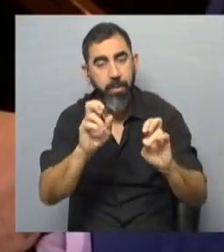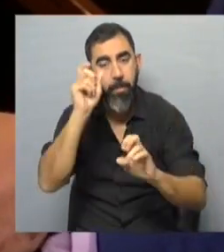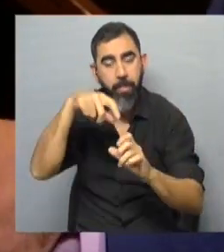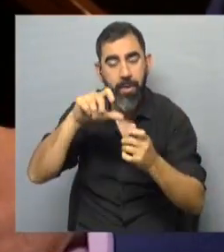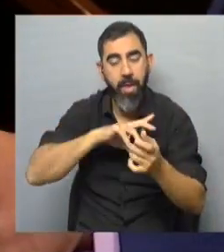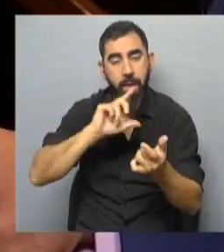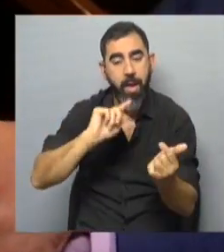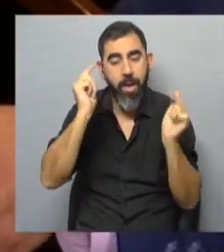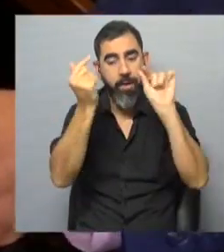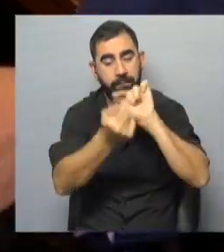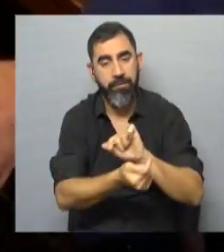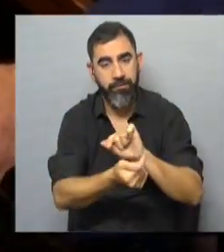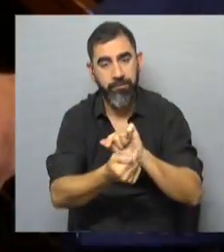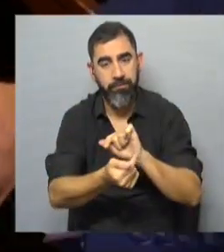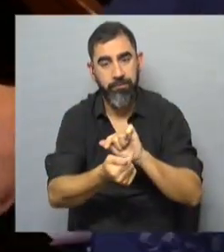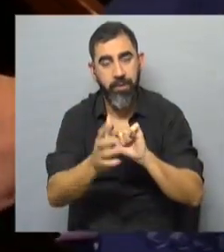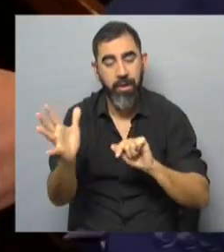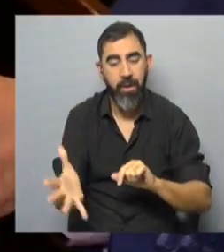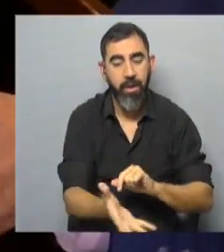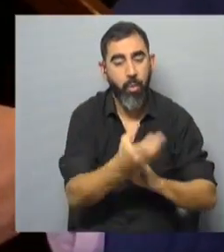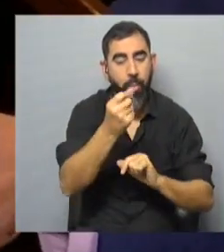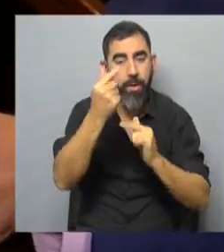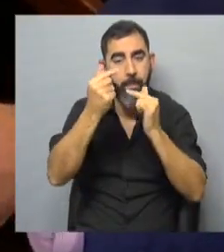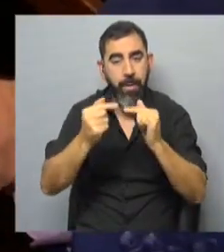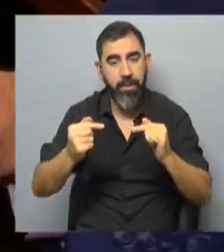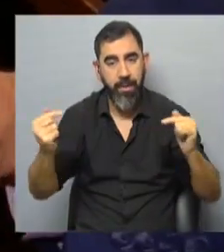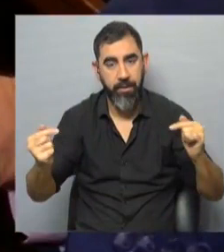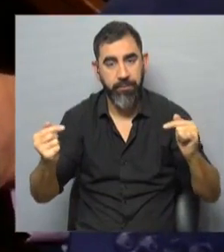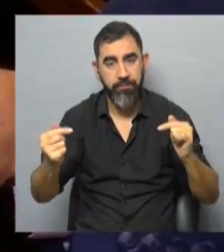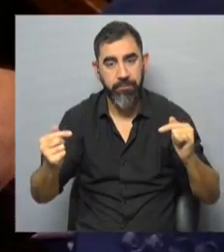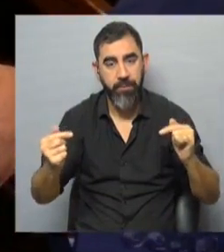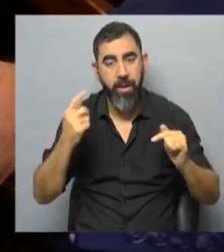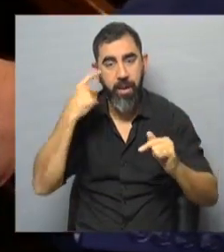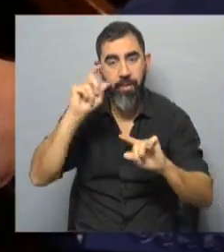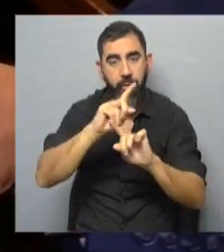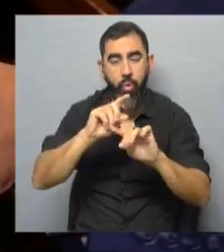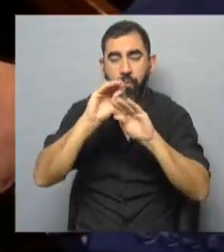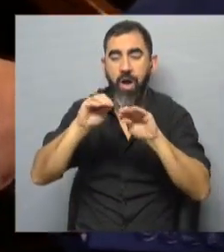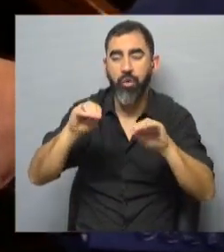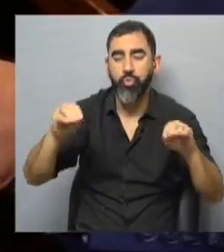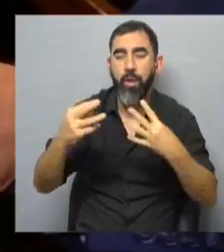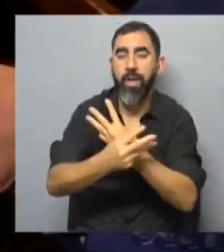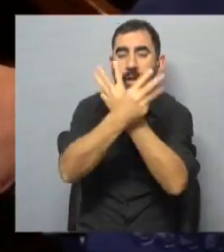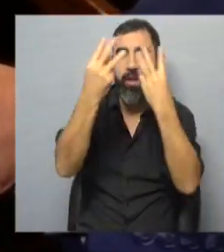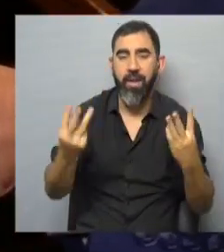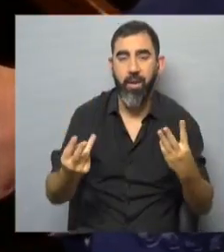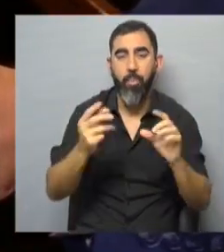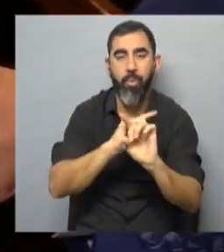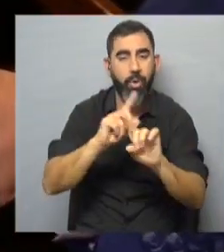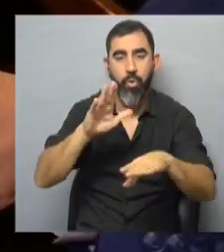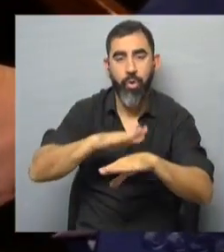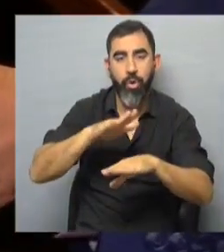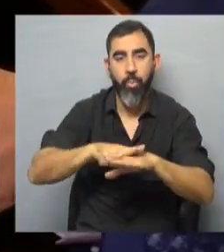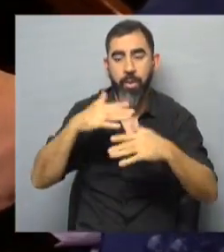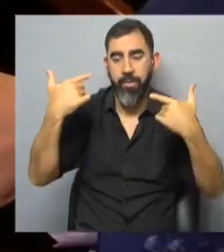reversa, digamos, donde se recupere este tipo de materiales que la idea es que no vayan a los sitios de exposición final porque estos residuos no son responsabilidad de